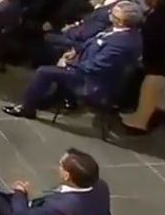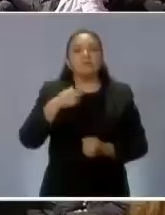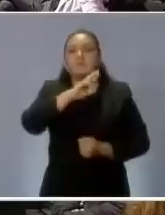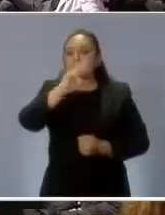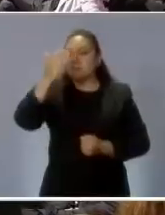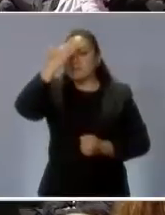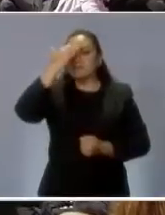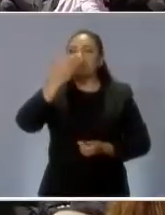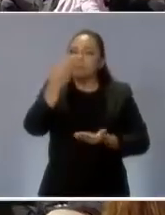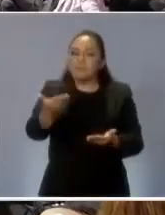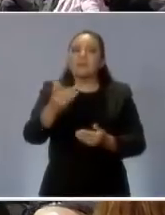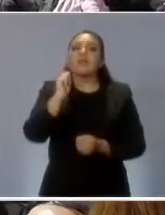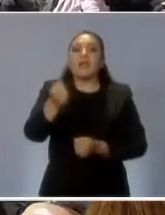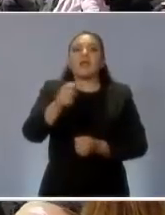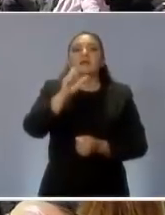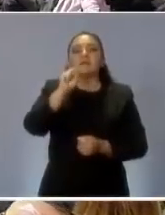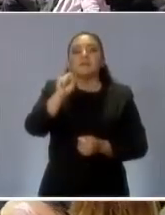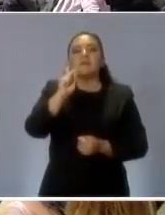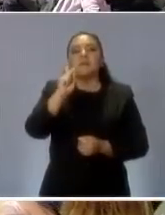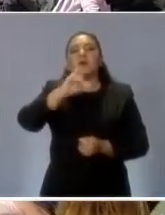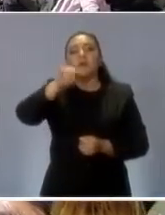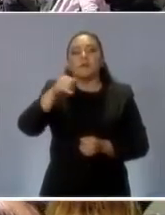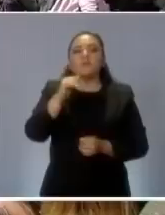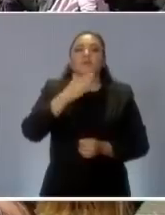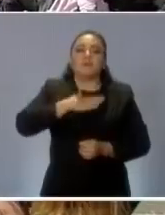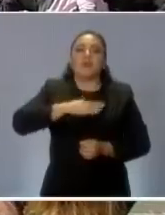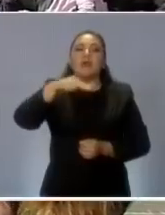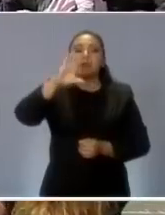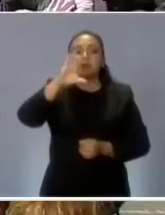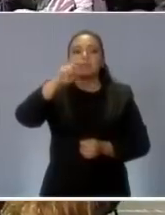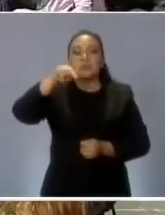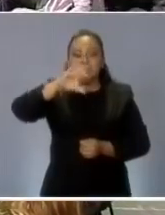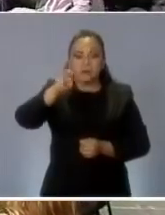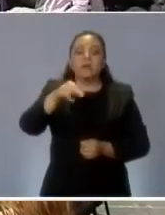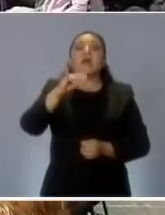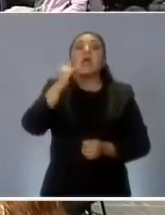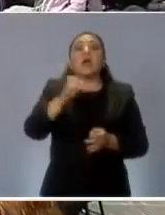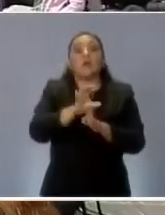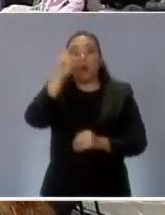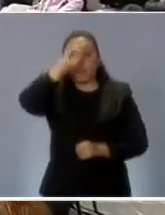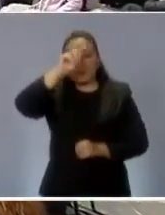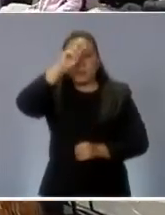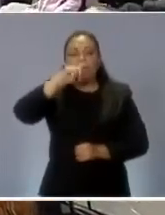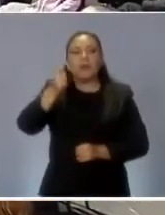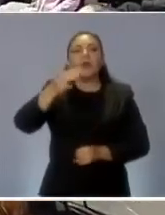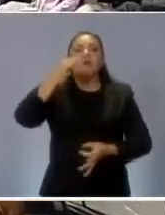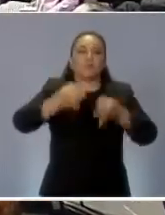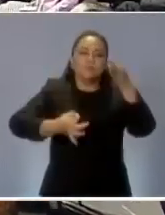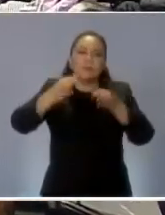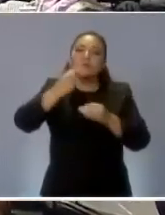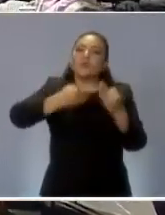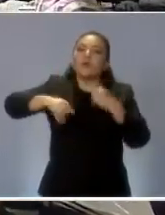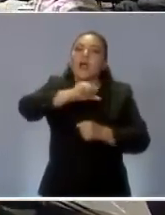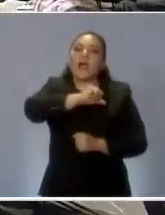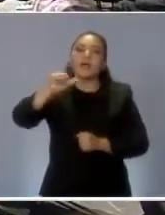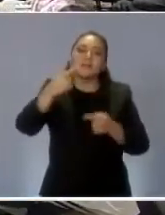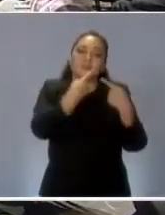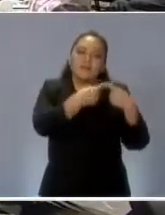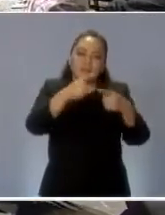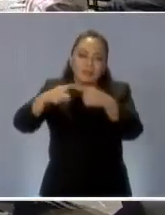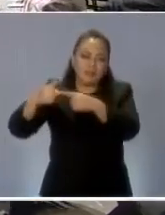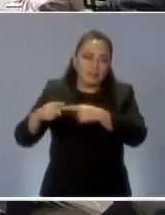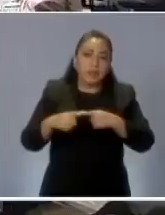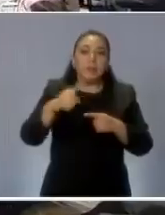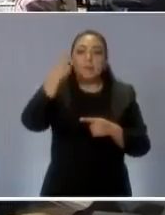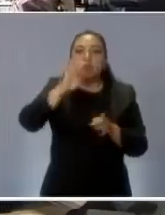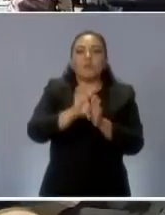para la Cooperación y el Desarrollo Económicos calificó el paquete de reformas de México como el más ambicioso de cualquier país miembro en